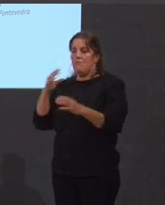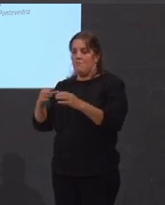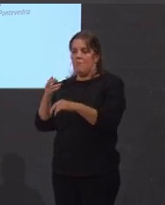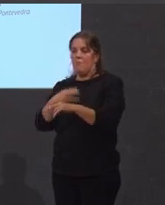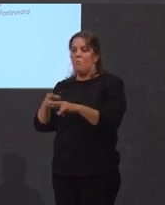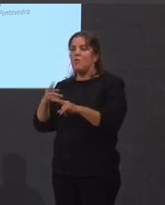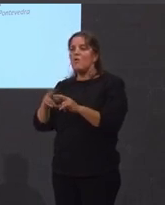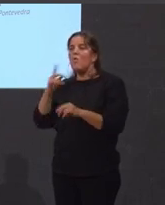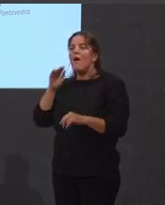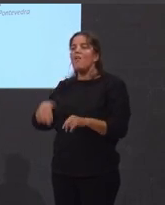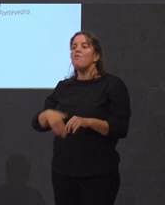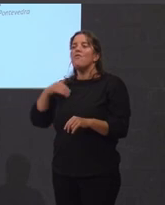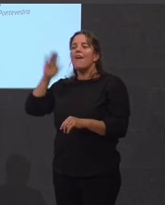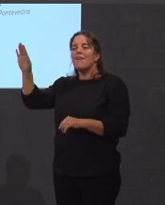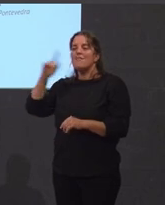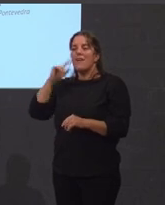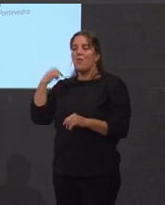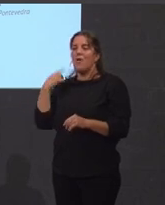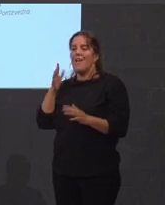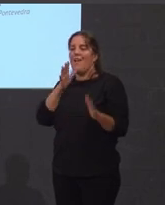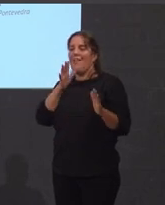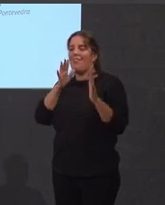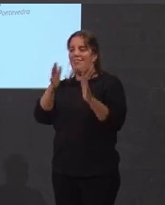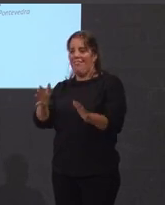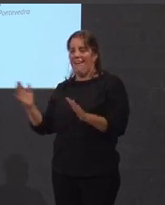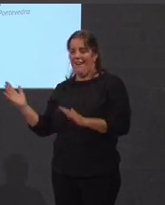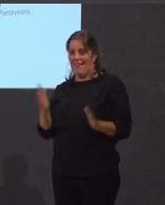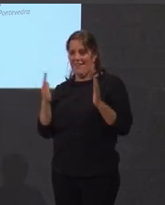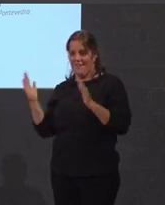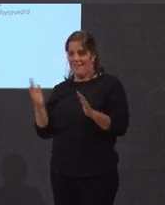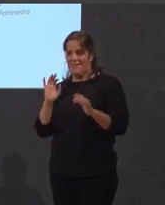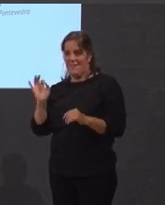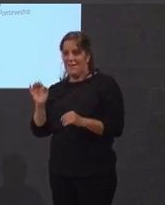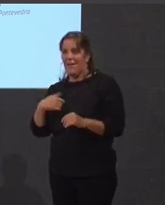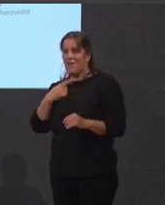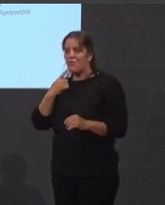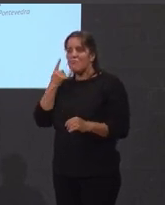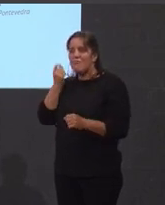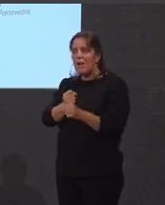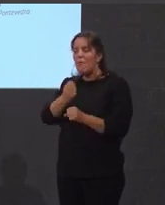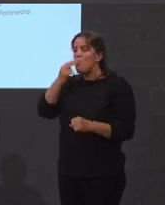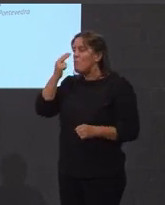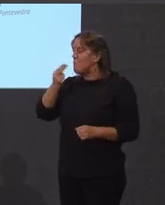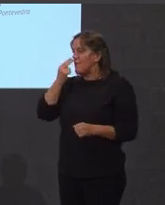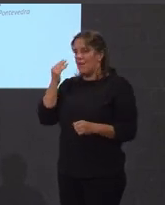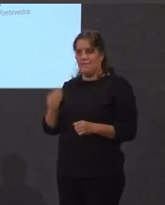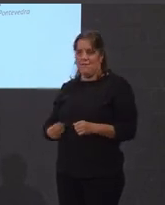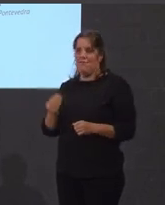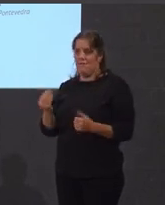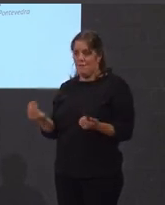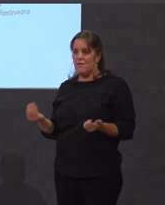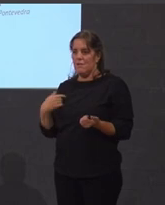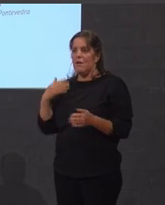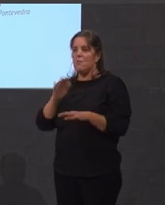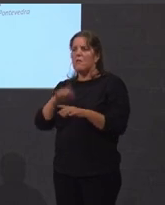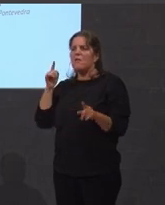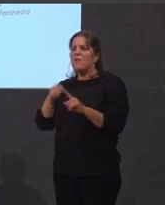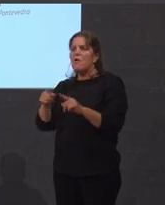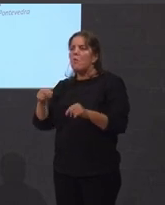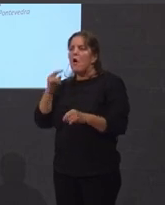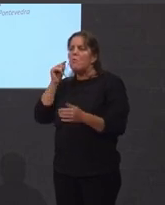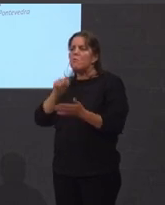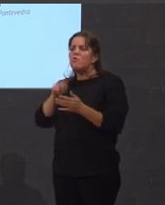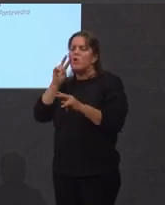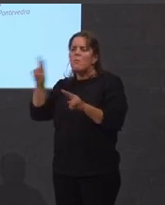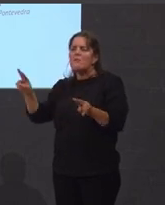décadas e penso que é un traballo que é moi interesante, non? Sobre todo para ter unha visión en conjunto